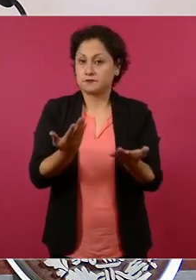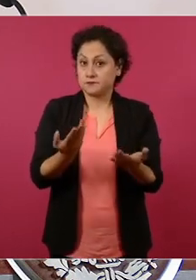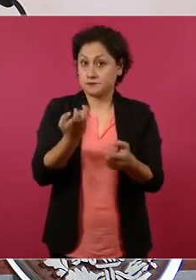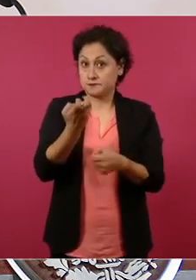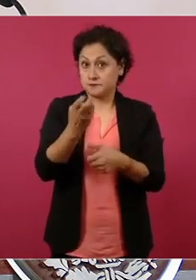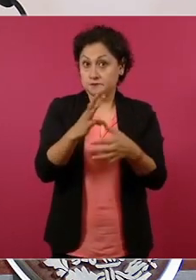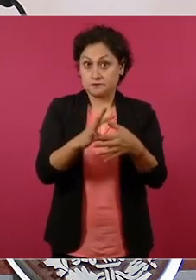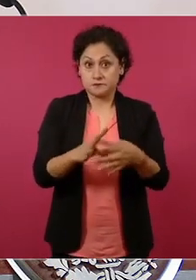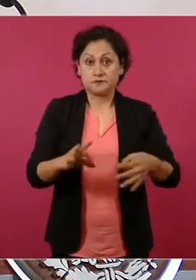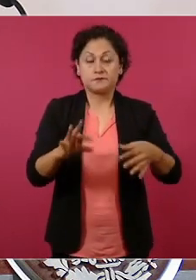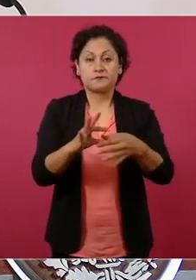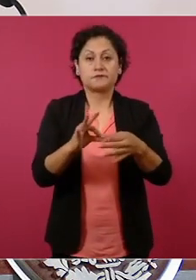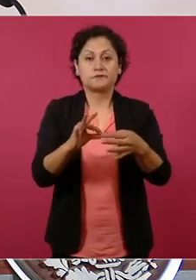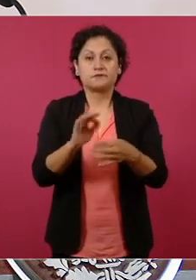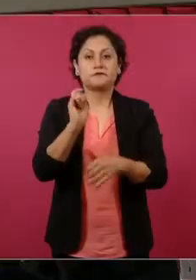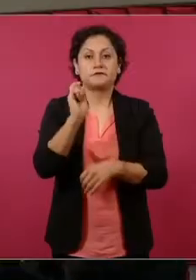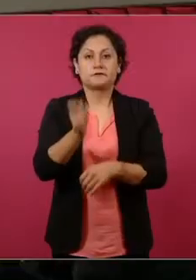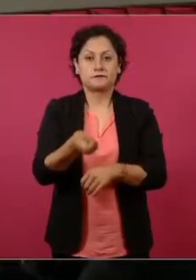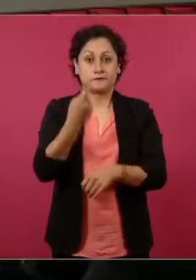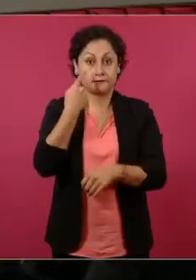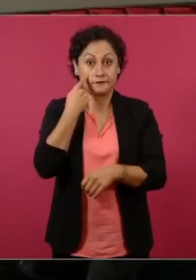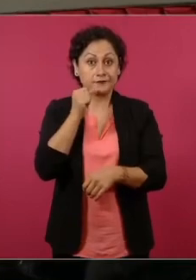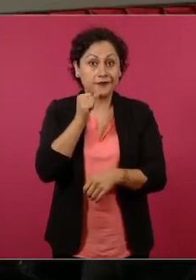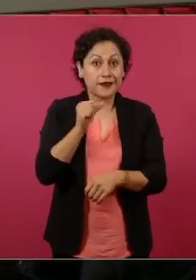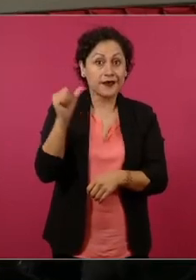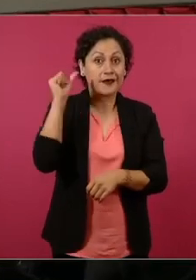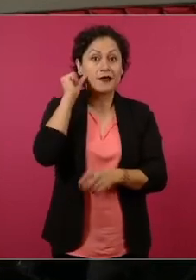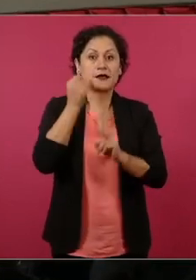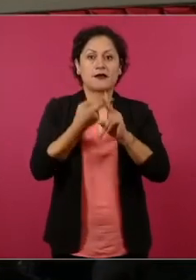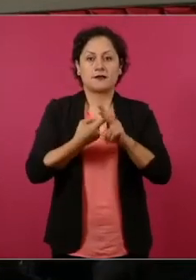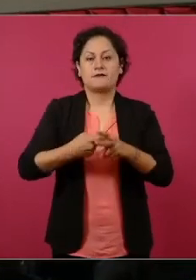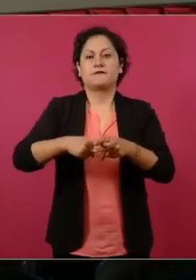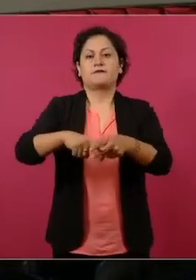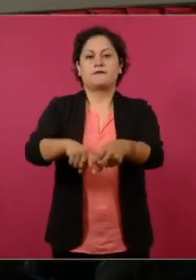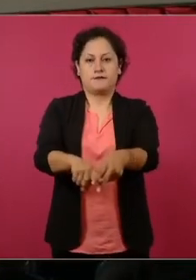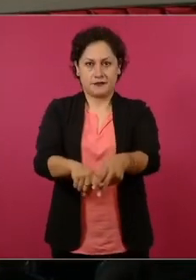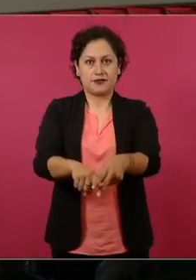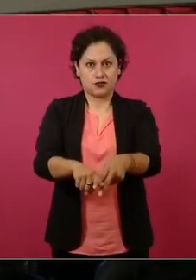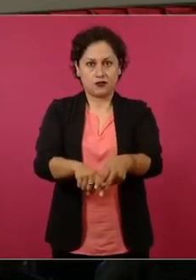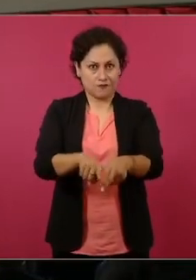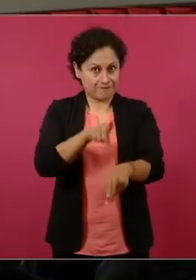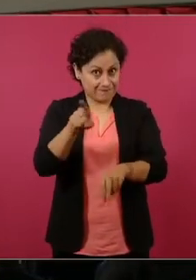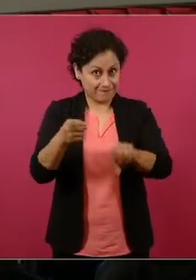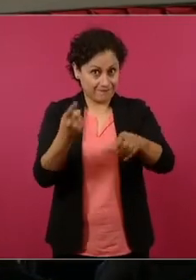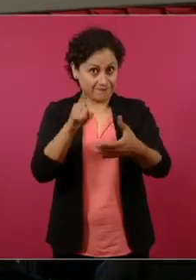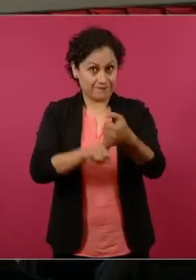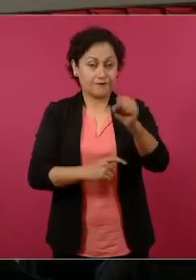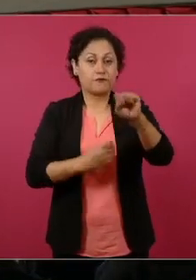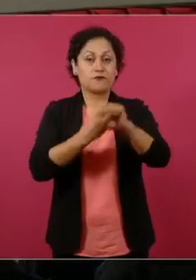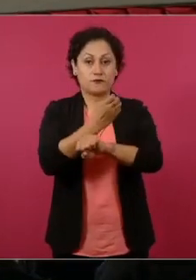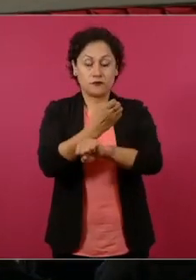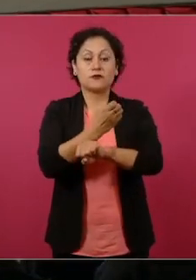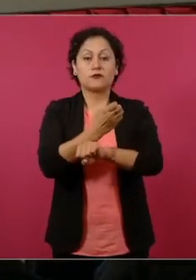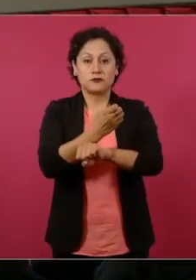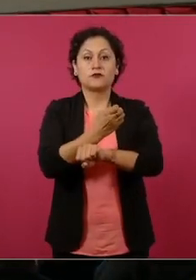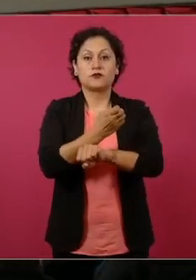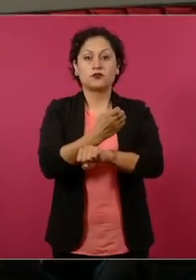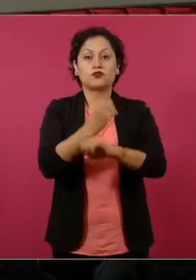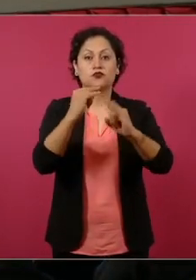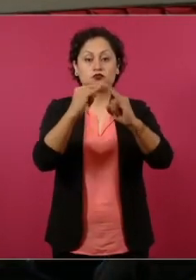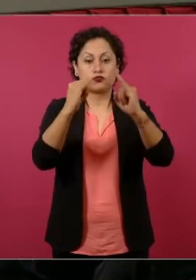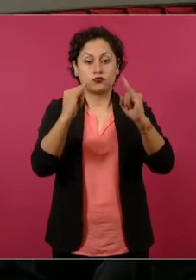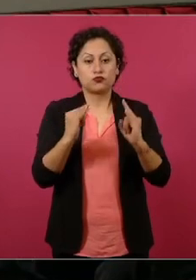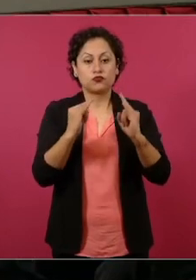que a partir del día de ayer arrancó en esa entidad el tianguis de